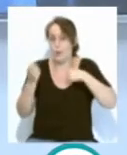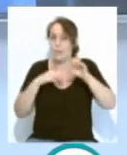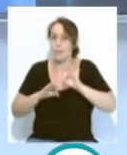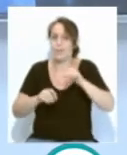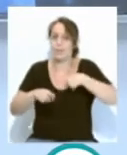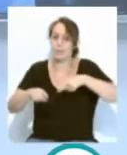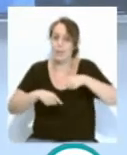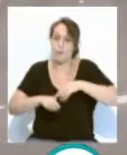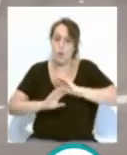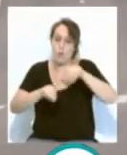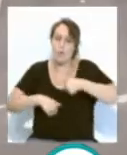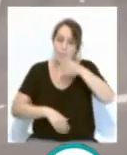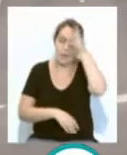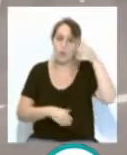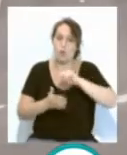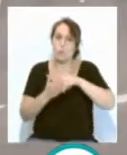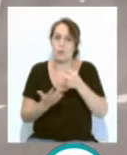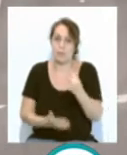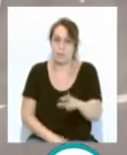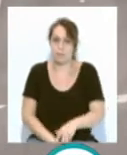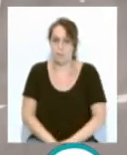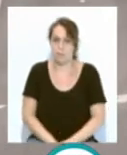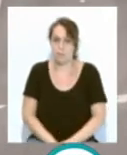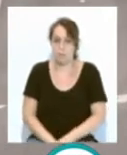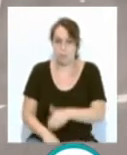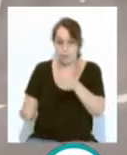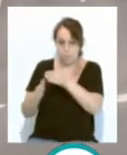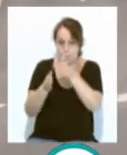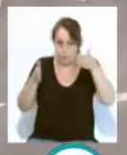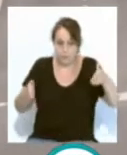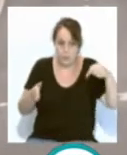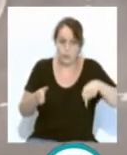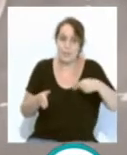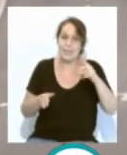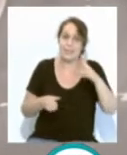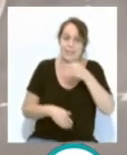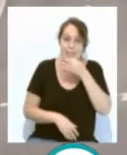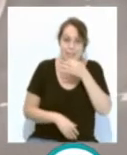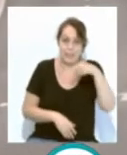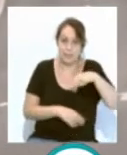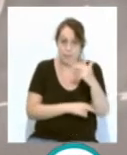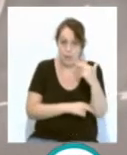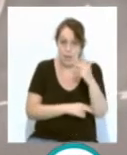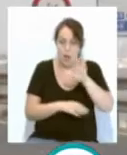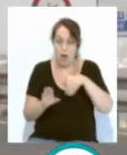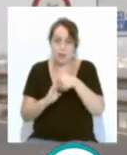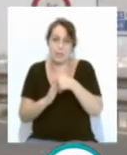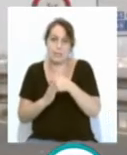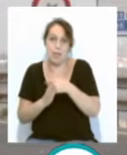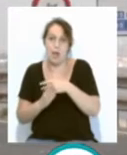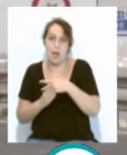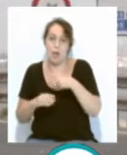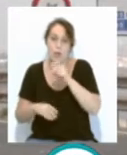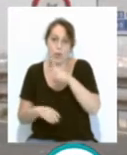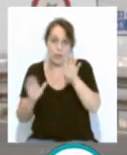Retorno de Verano 2020. Durante el periodo comprendido entre las 3 de la tarde este viernes hasta las 0